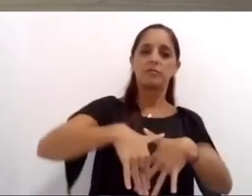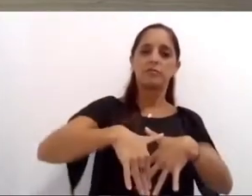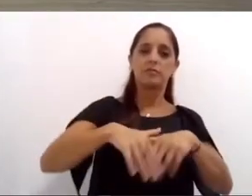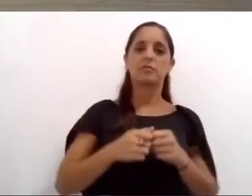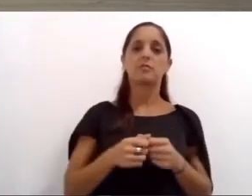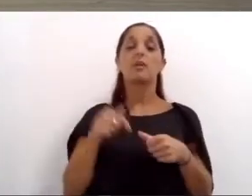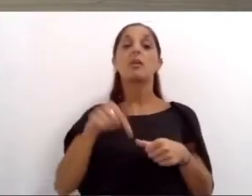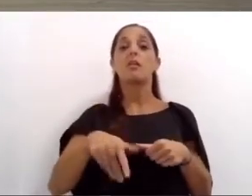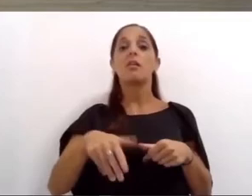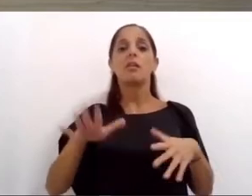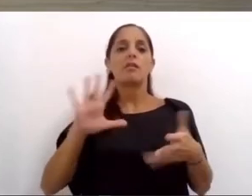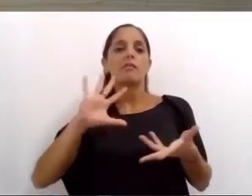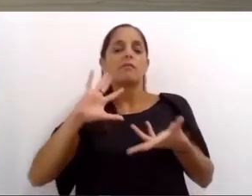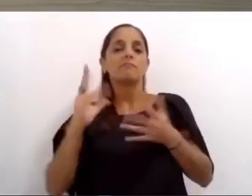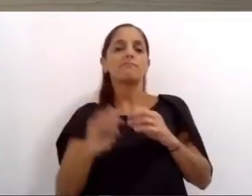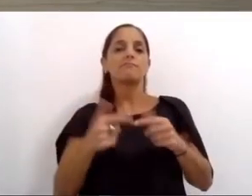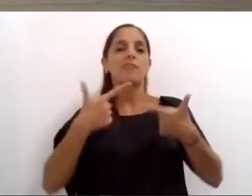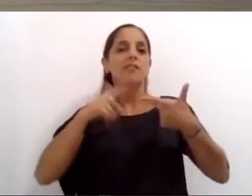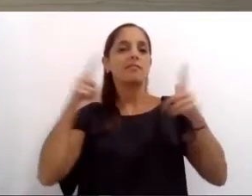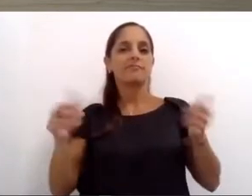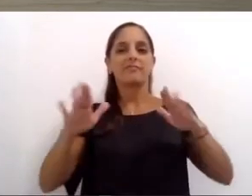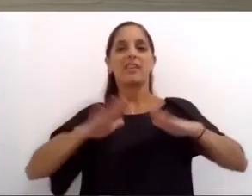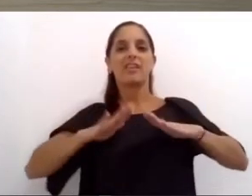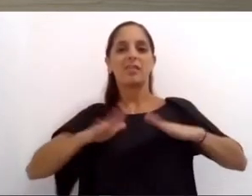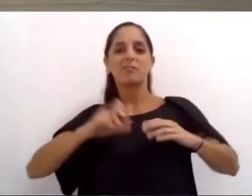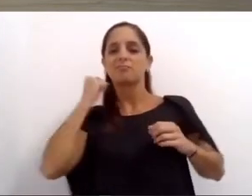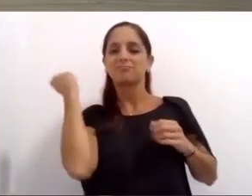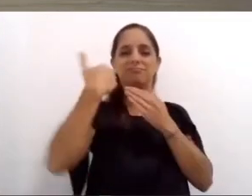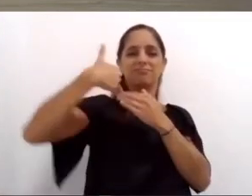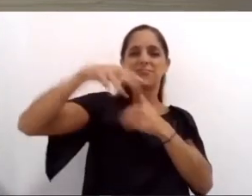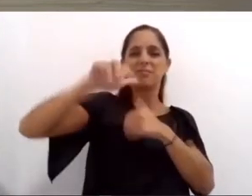multideportivo más importante en la historia de nuestra ciudad